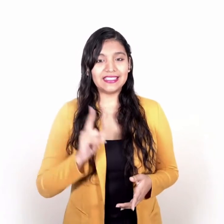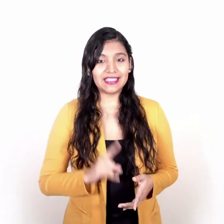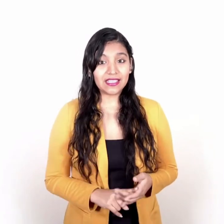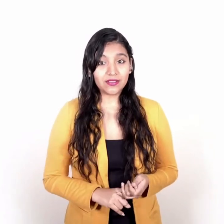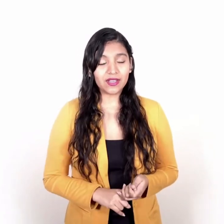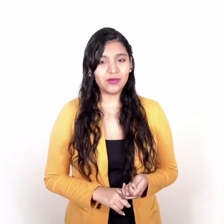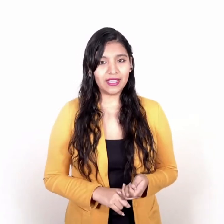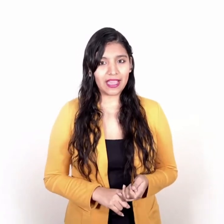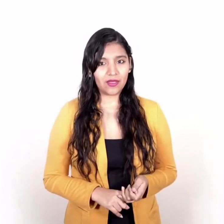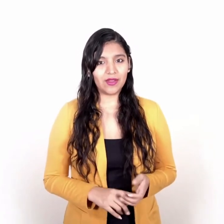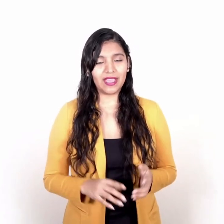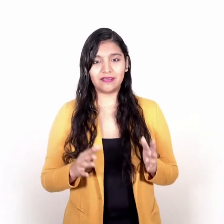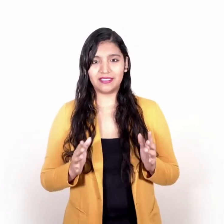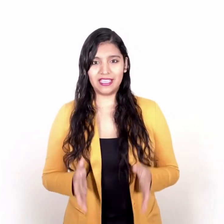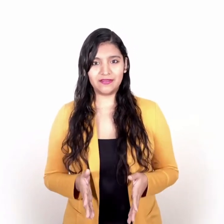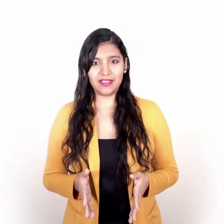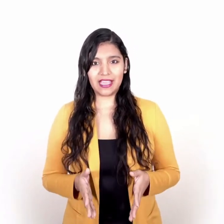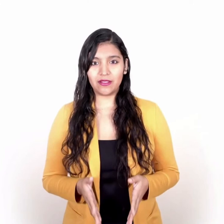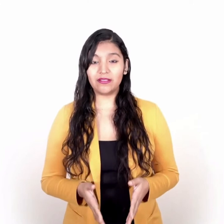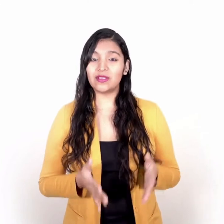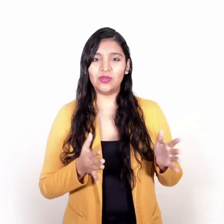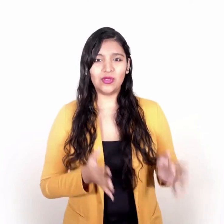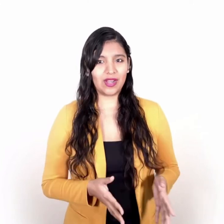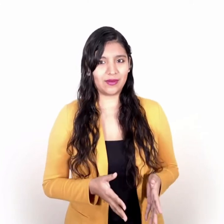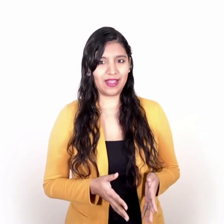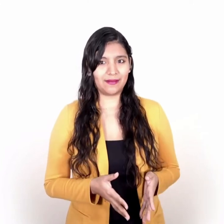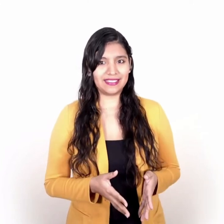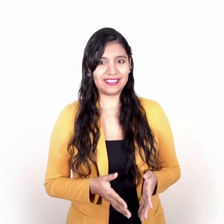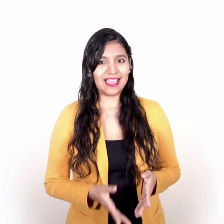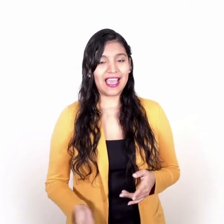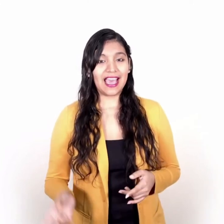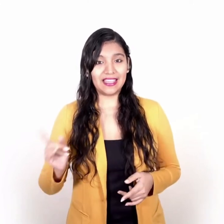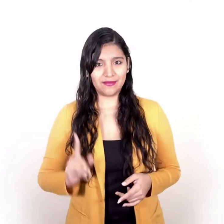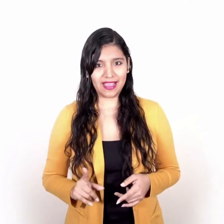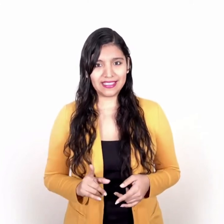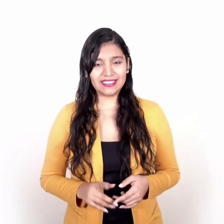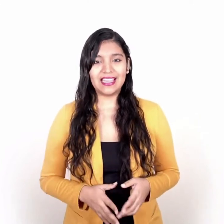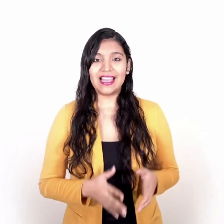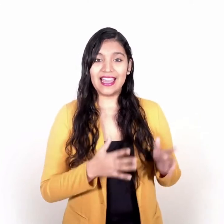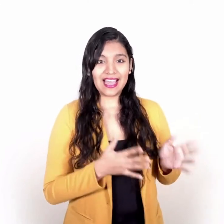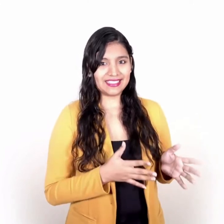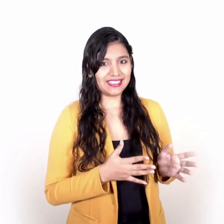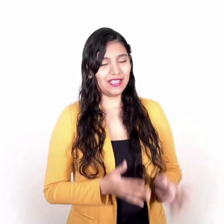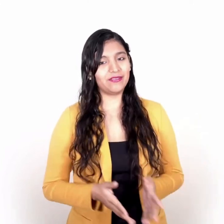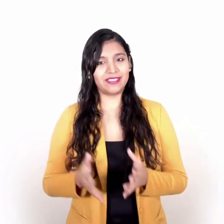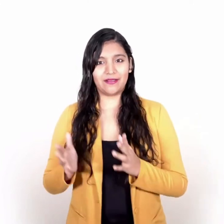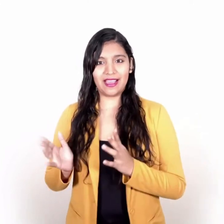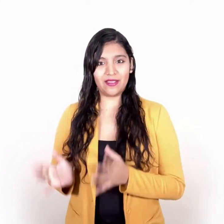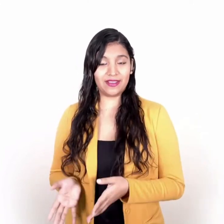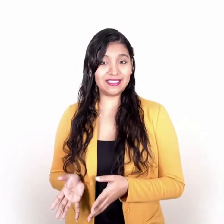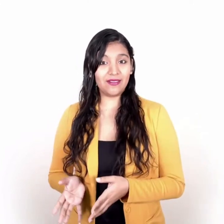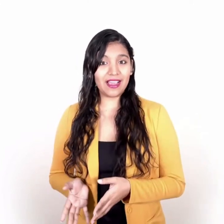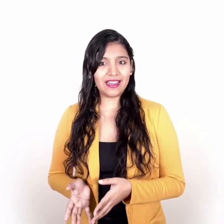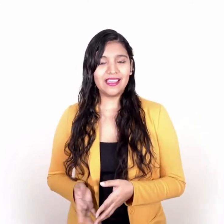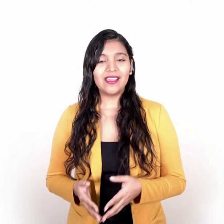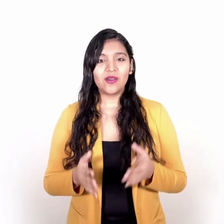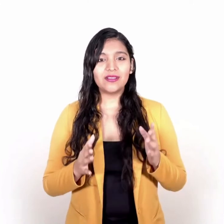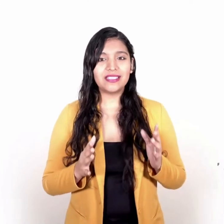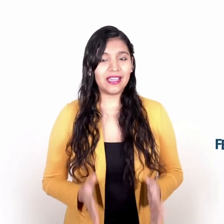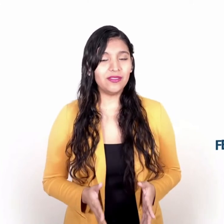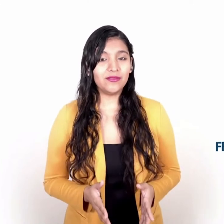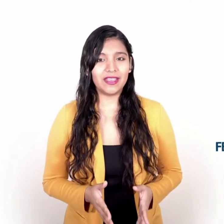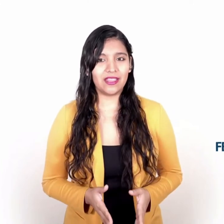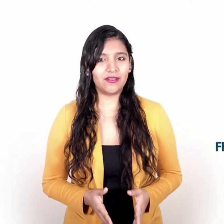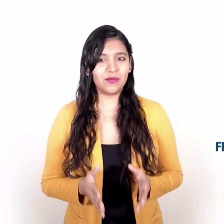y el descanso remunerado en los días feriados no laborables. Además, las y los trabajadores del hogar